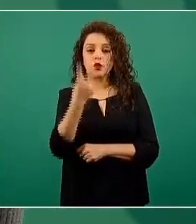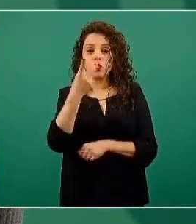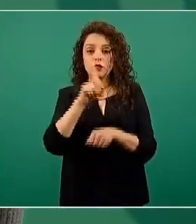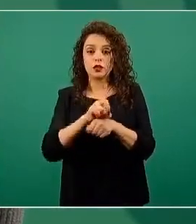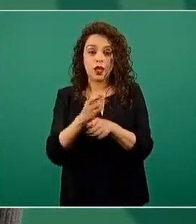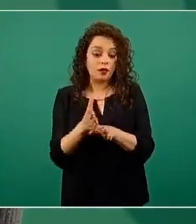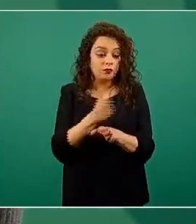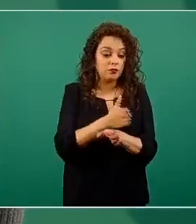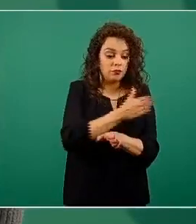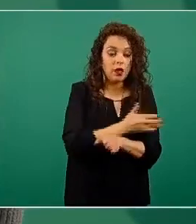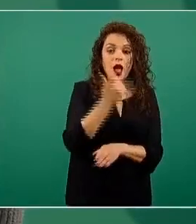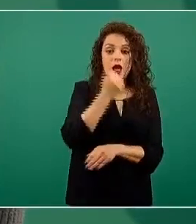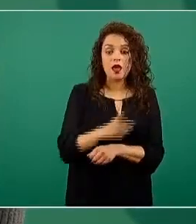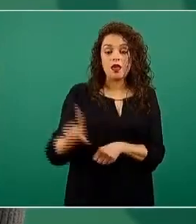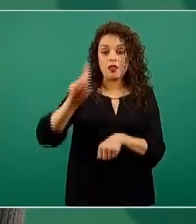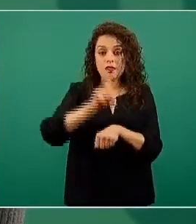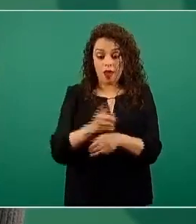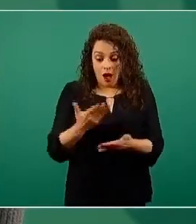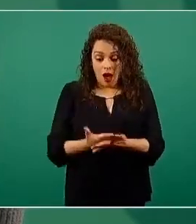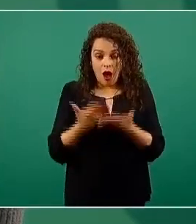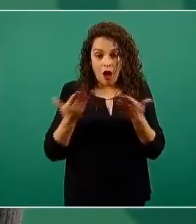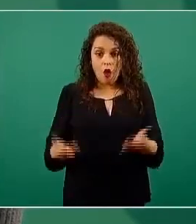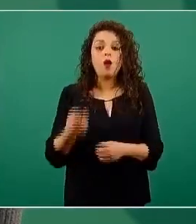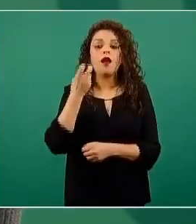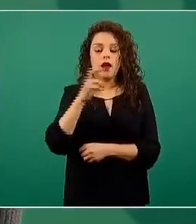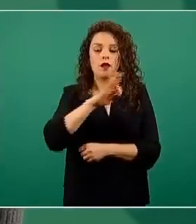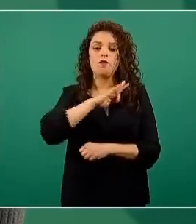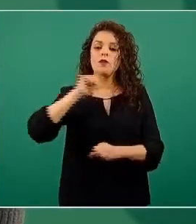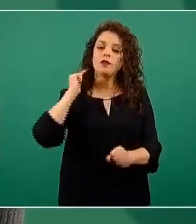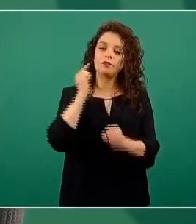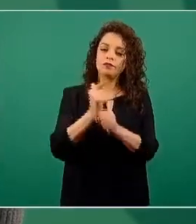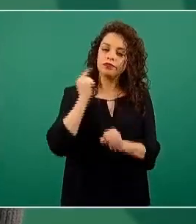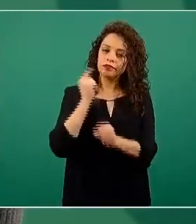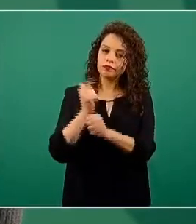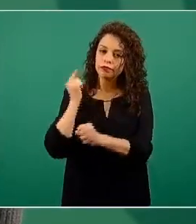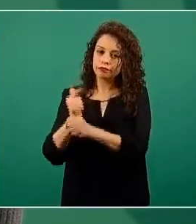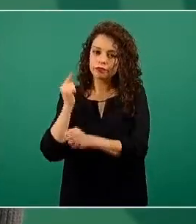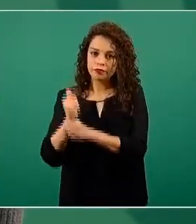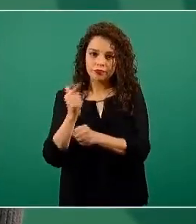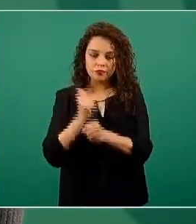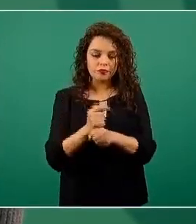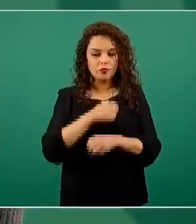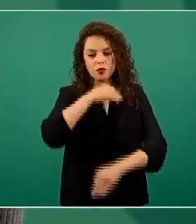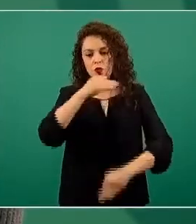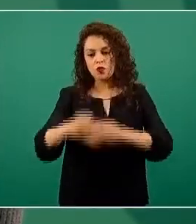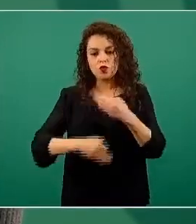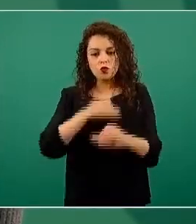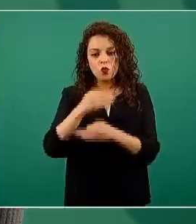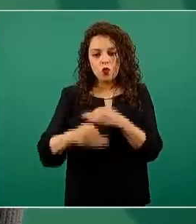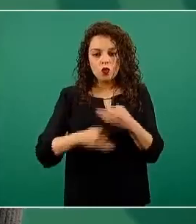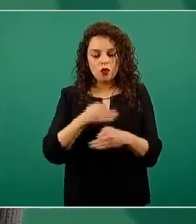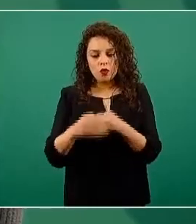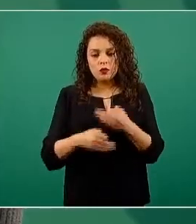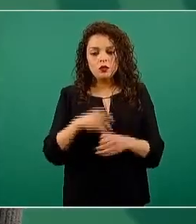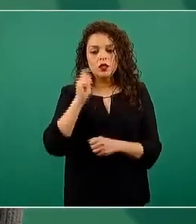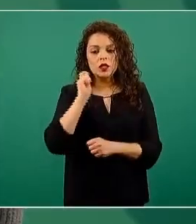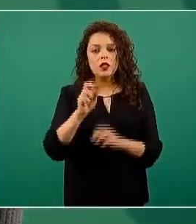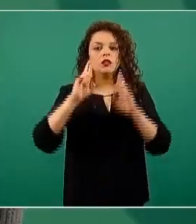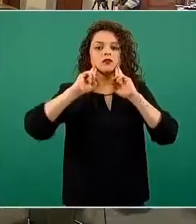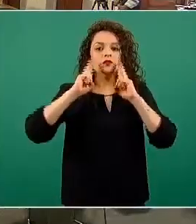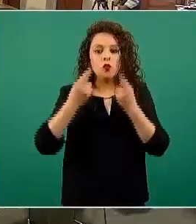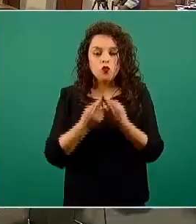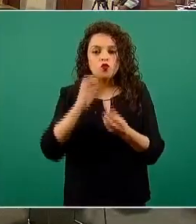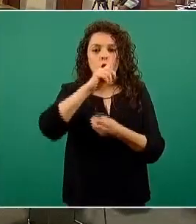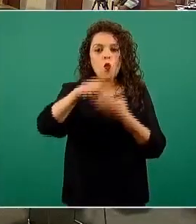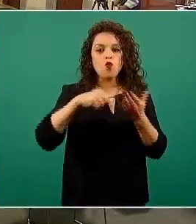día actual, se procede entonces a identificar todos los eventos o las opciones o reuniones